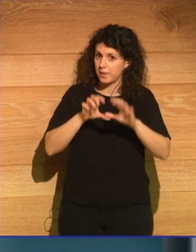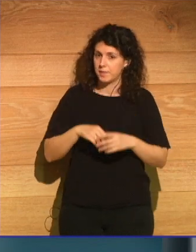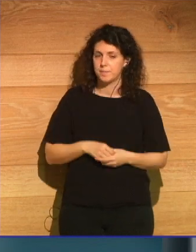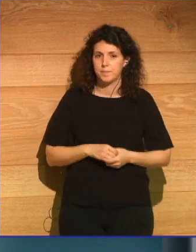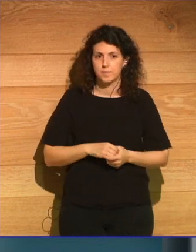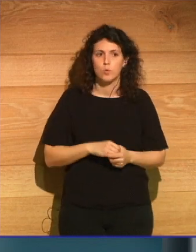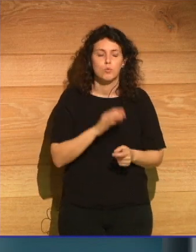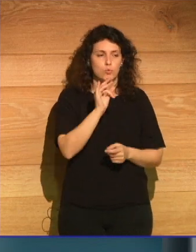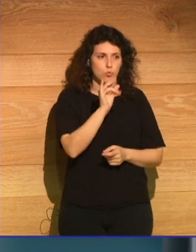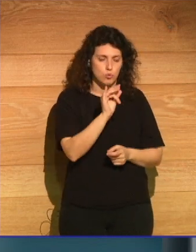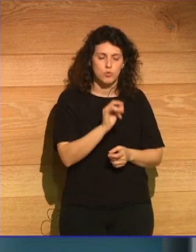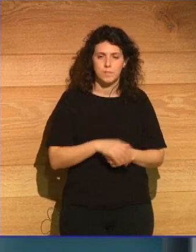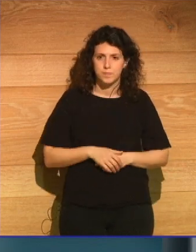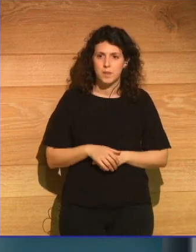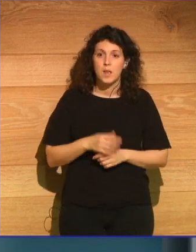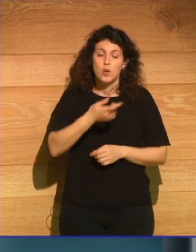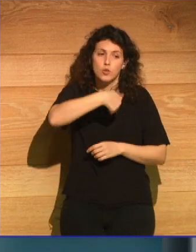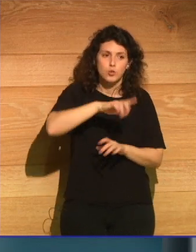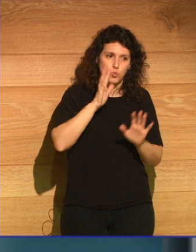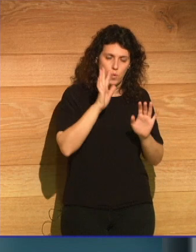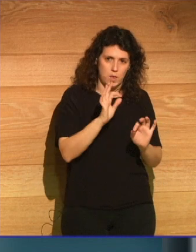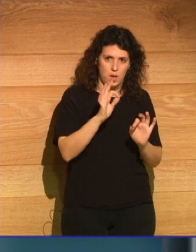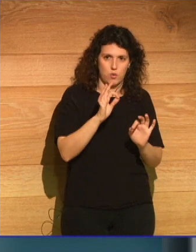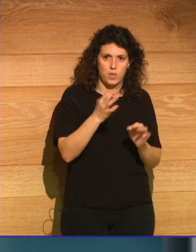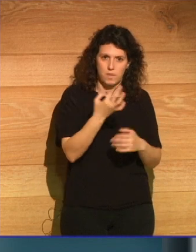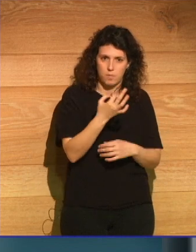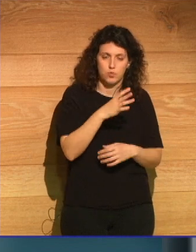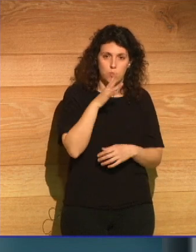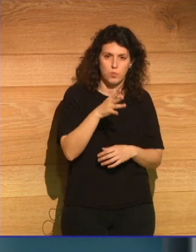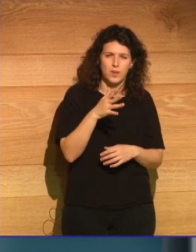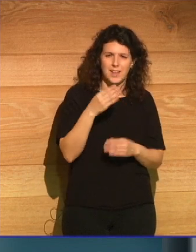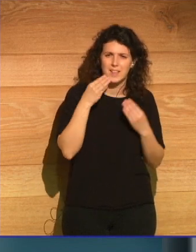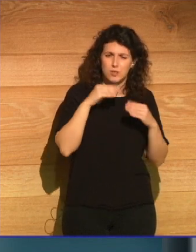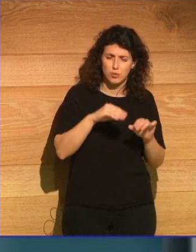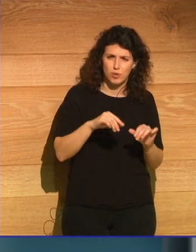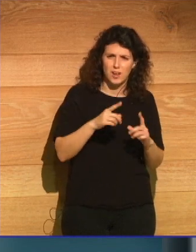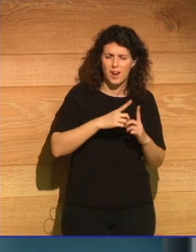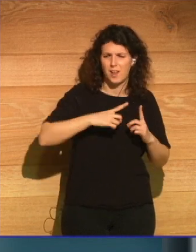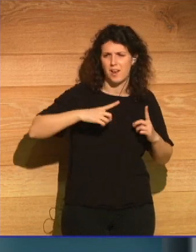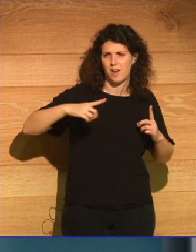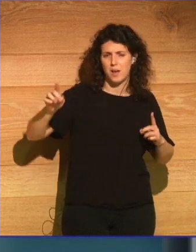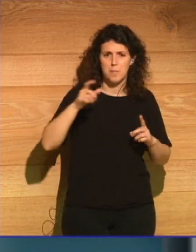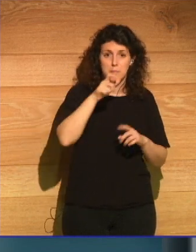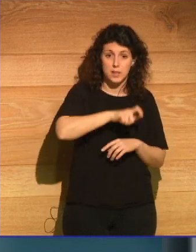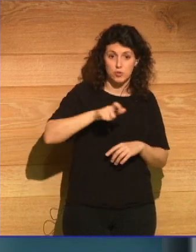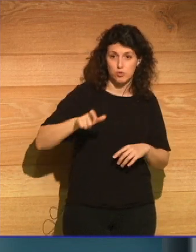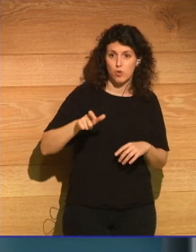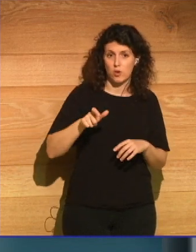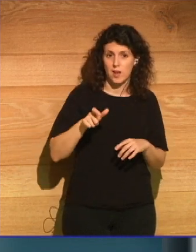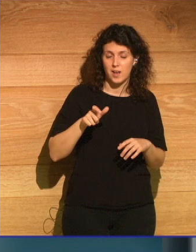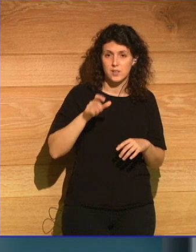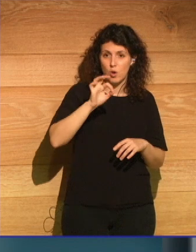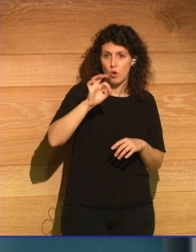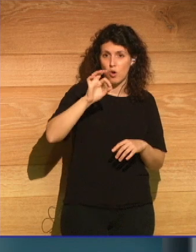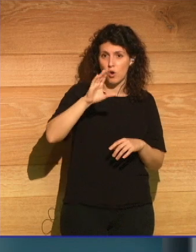Sí, totalmente, pero creo que tenemos que tener mucho cuidado, porque ha habido una larga historia de personas de Occidente entrando